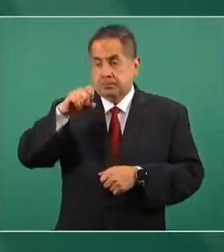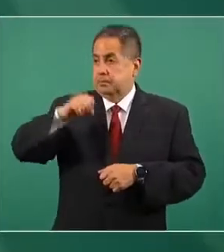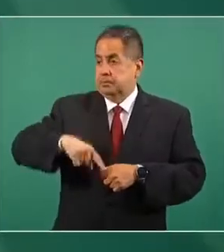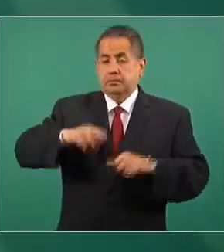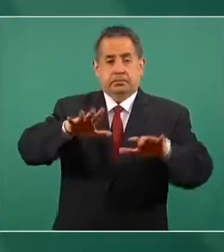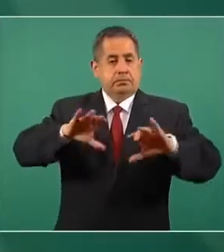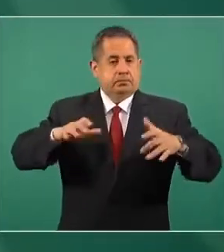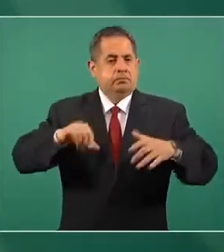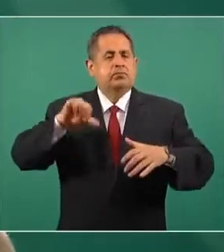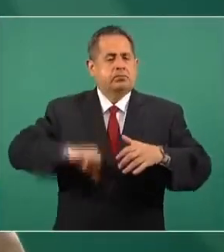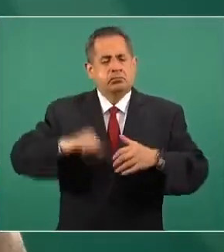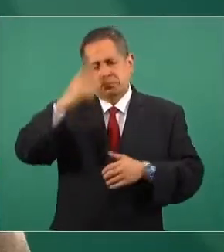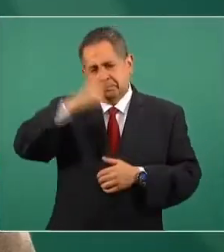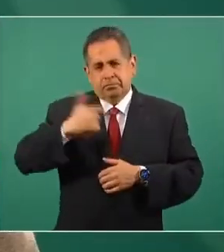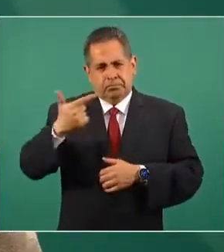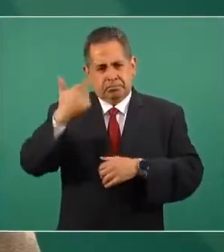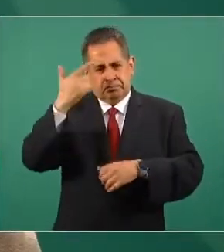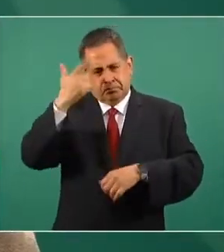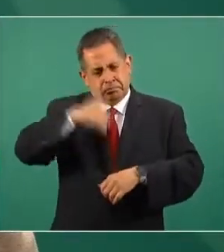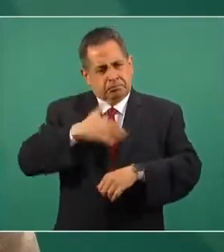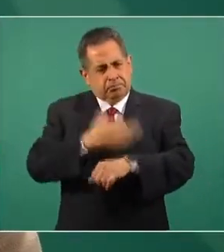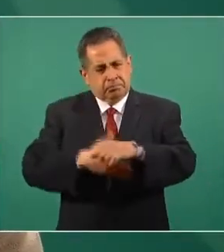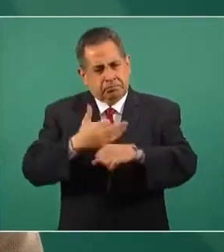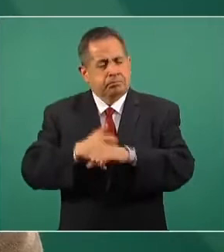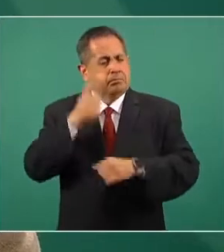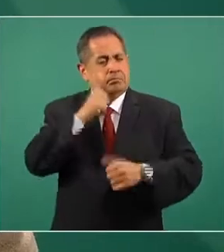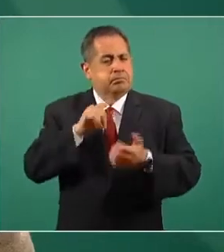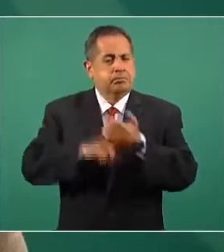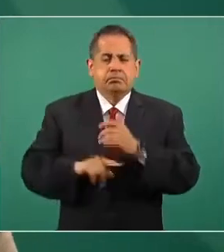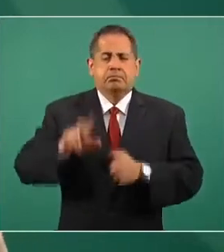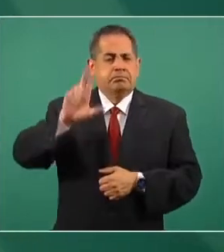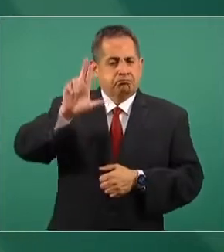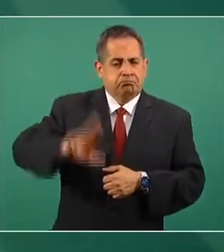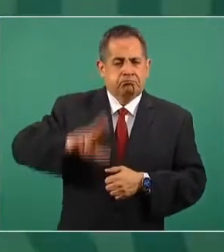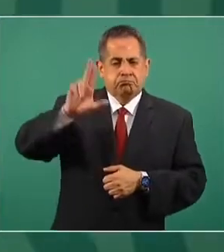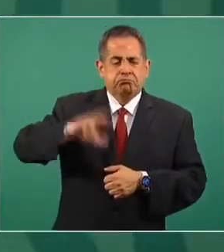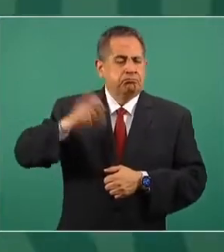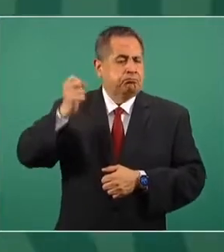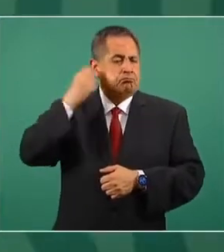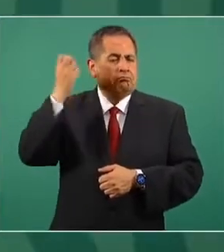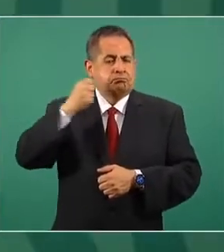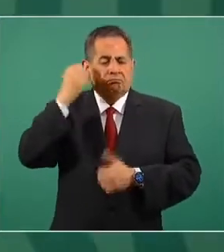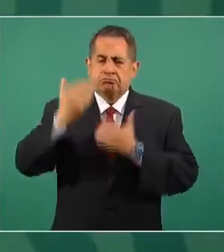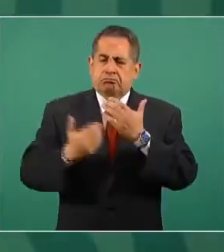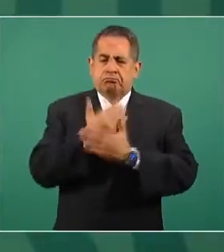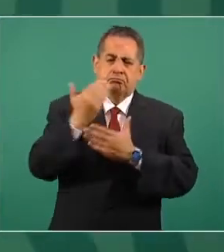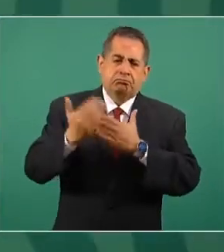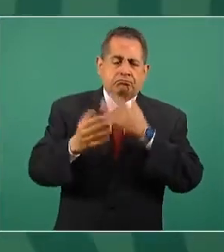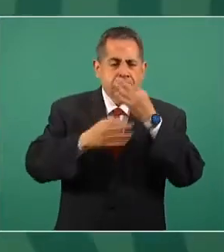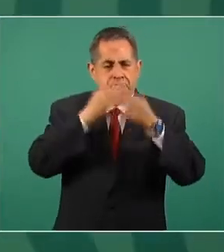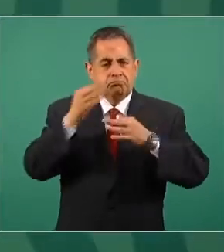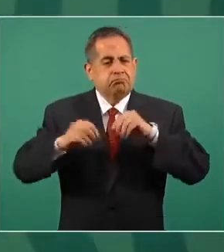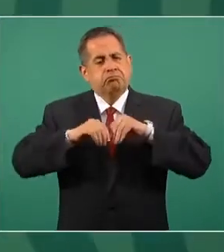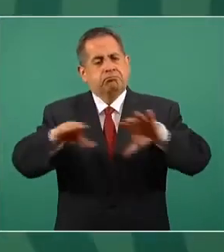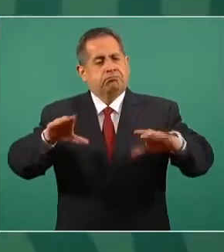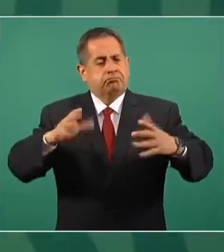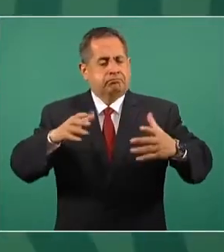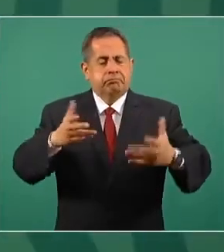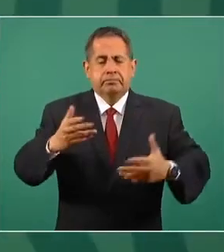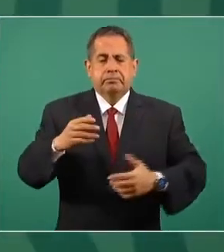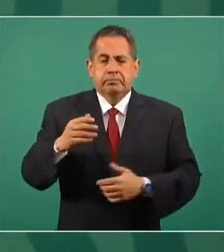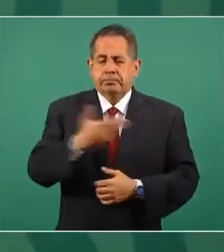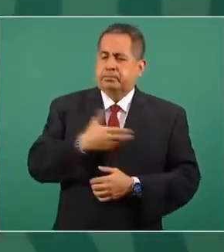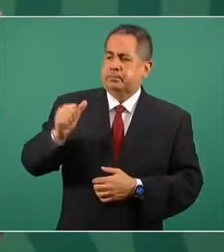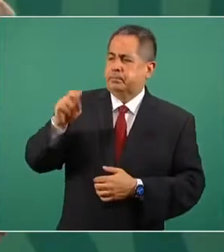salón a las siete de la noche y que lo hacemos los martes aquí en la conferencia de prensa del presidente Andrés Manuel López Obrador.